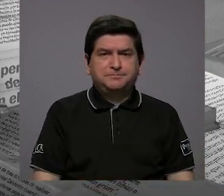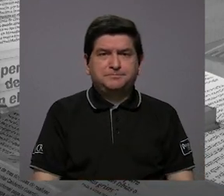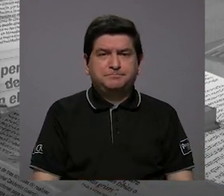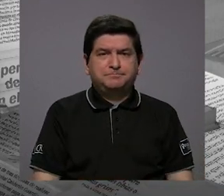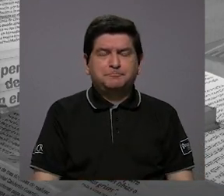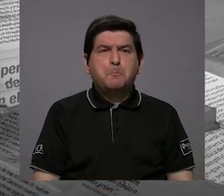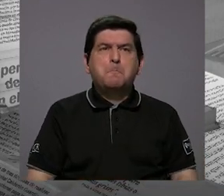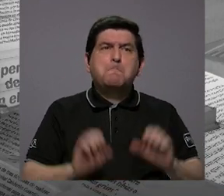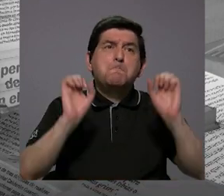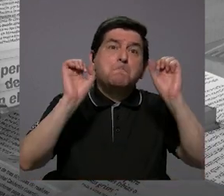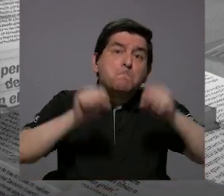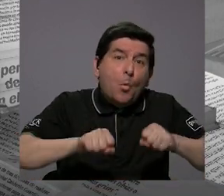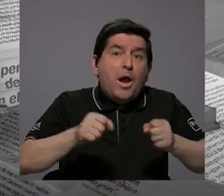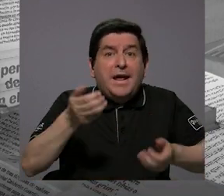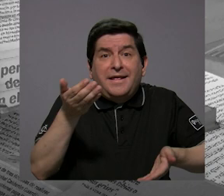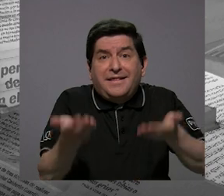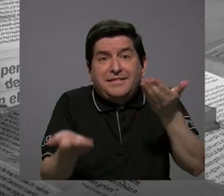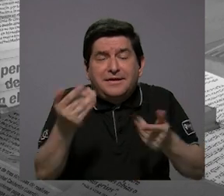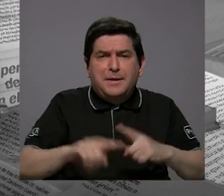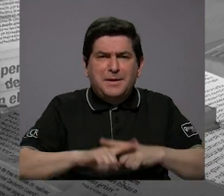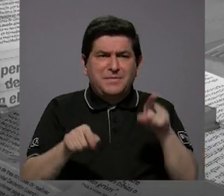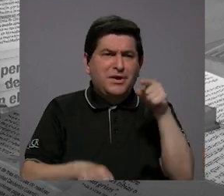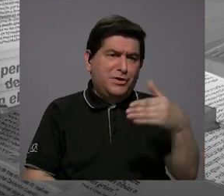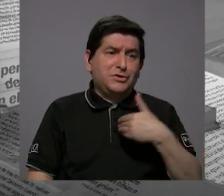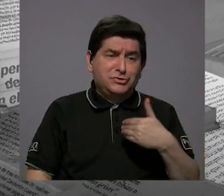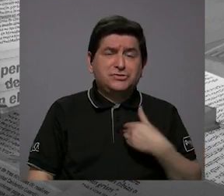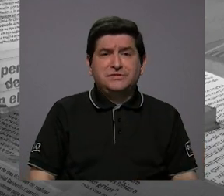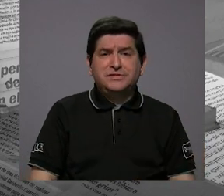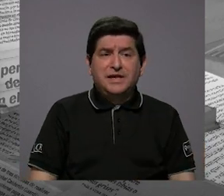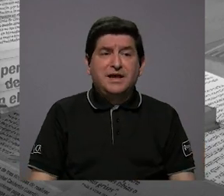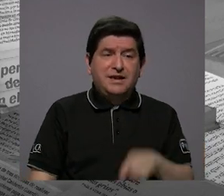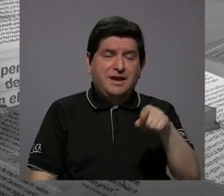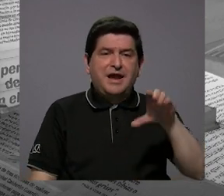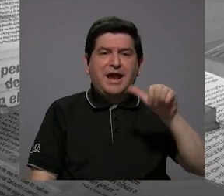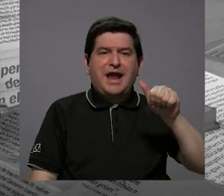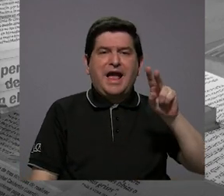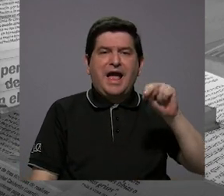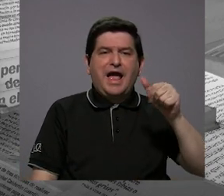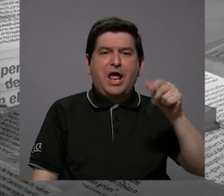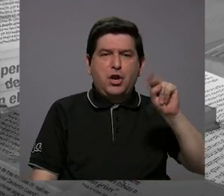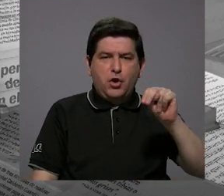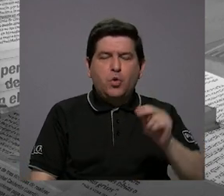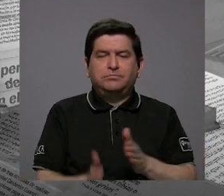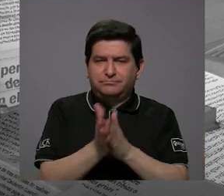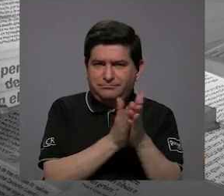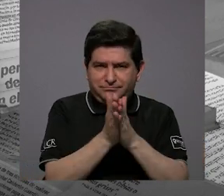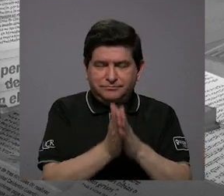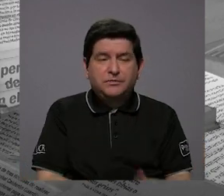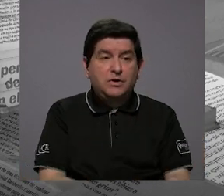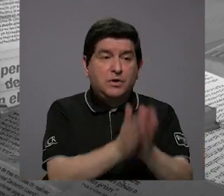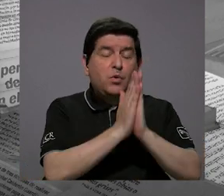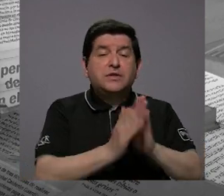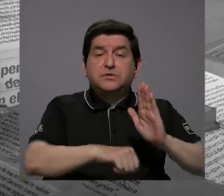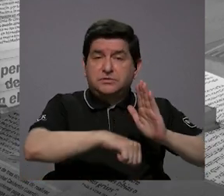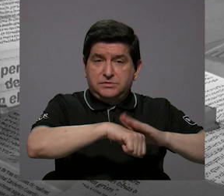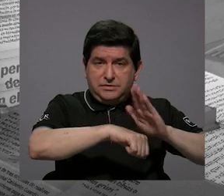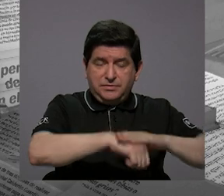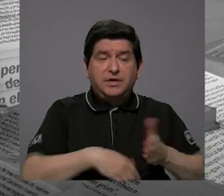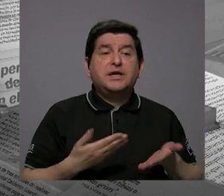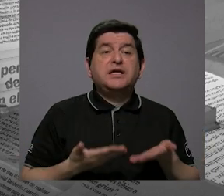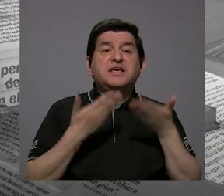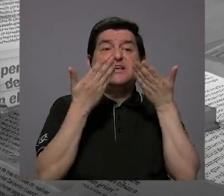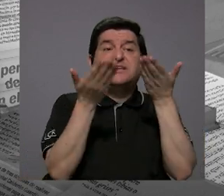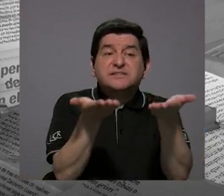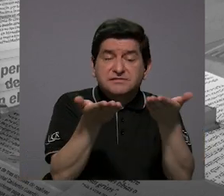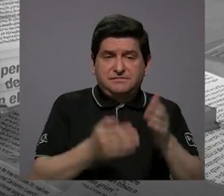Bueno, podría ser, pero ellos tienen el canon de aprovechamiento, ¿verdad? Cuando se solicita la concesión y